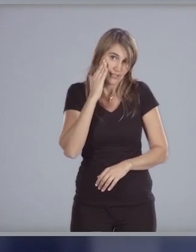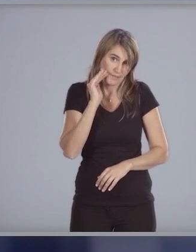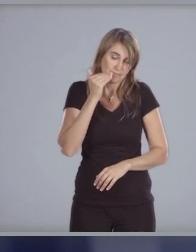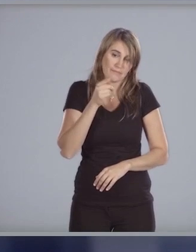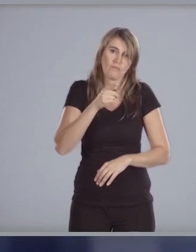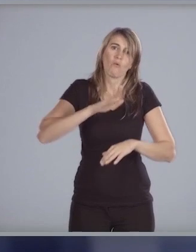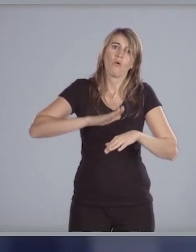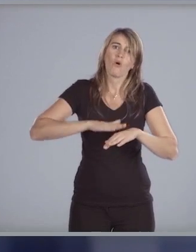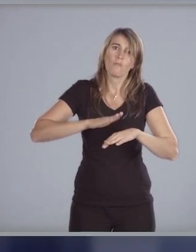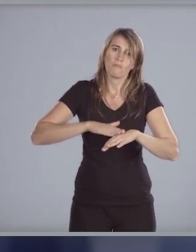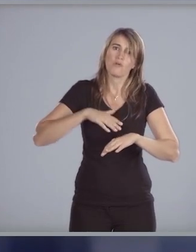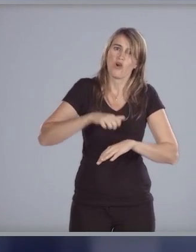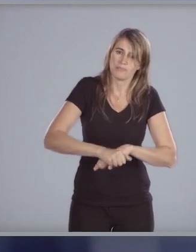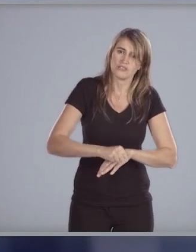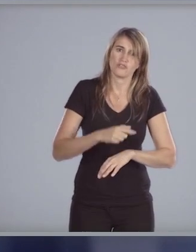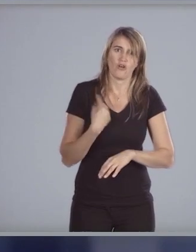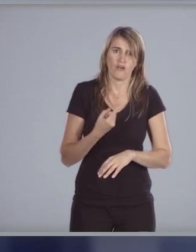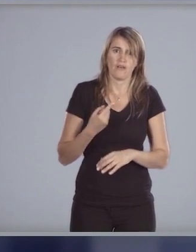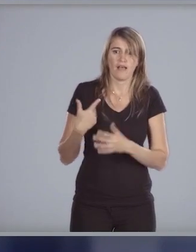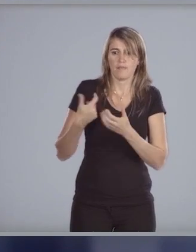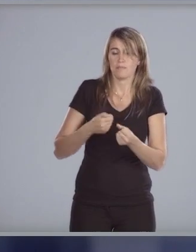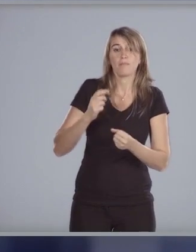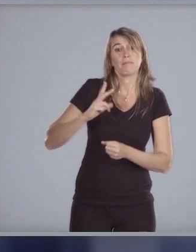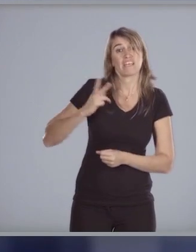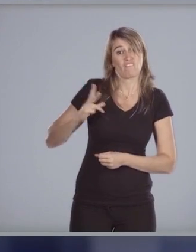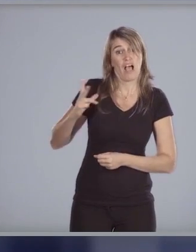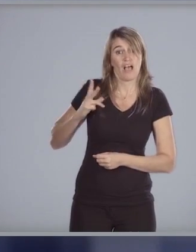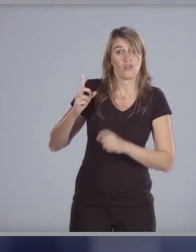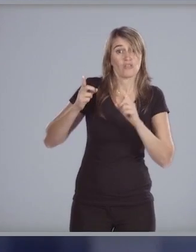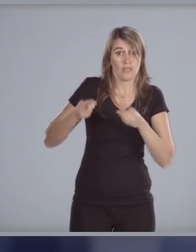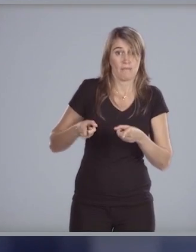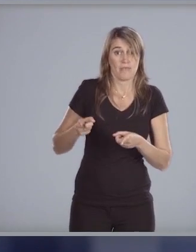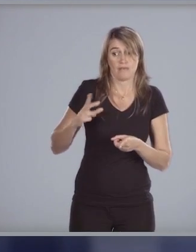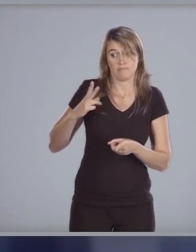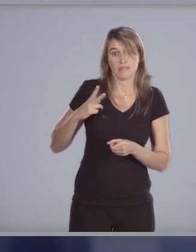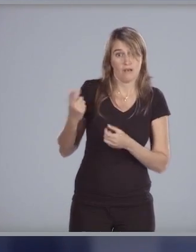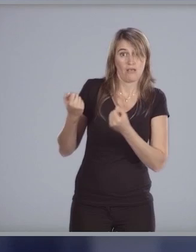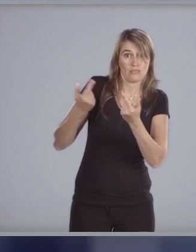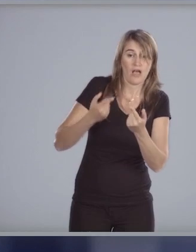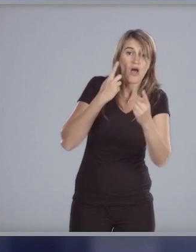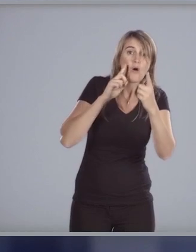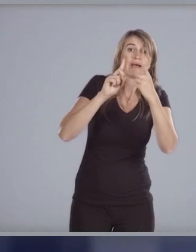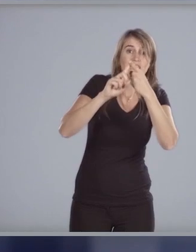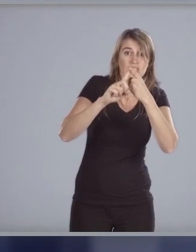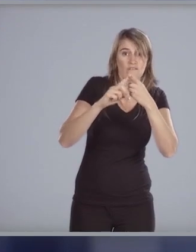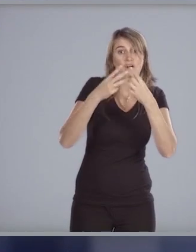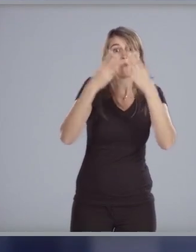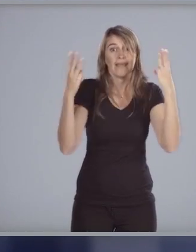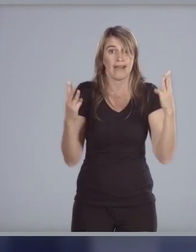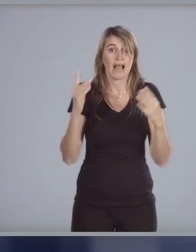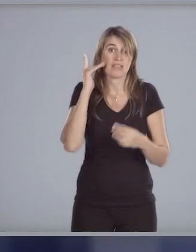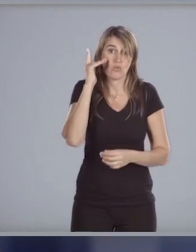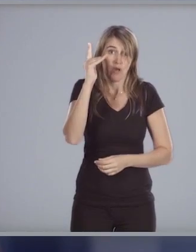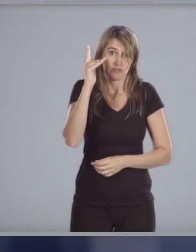compromiso y el aporte del sector privado en relación a los objetivos generales del